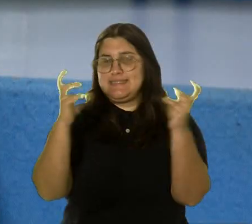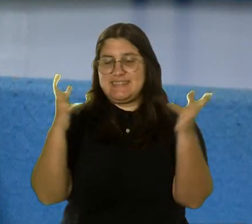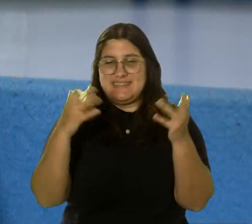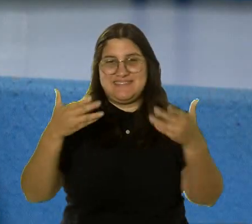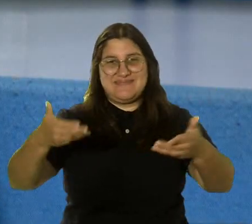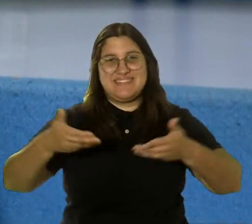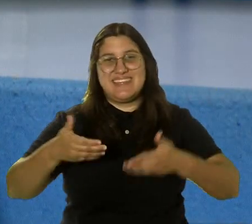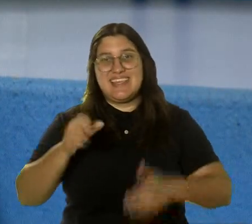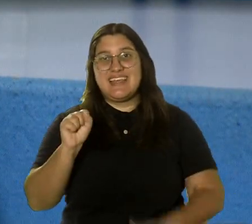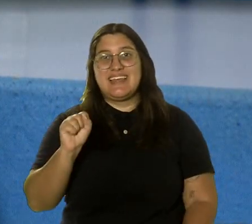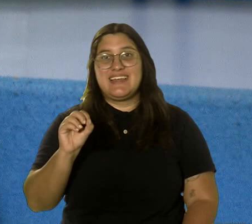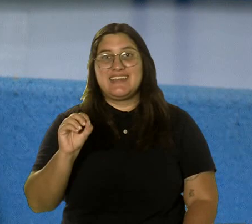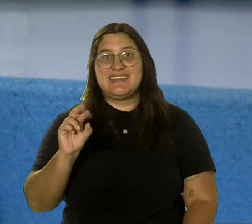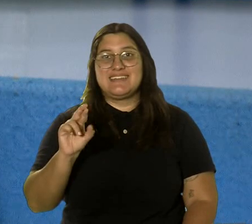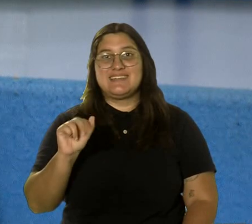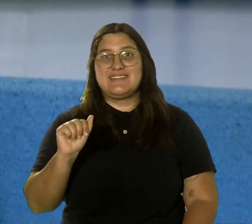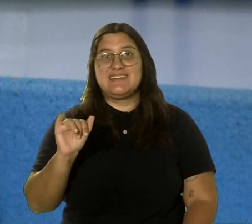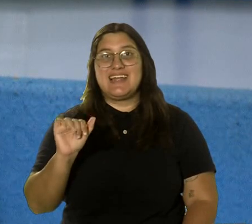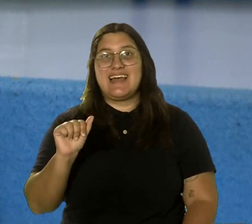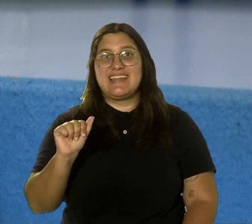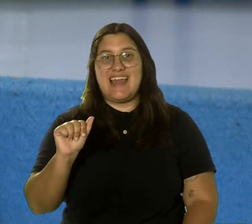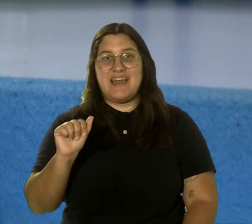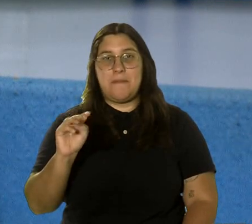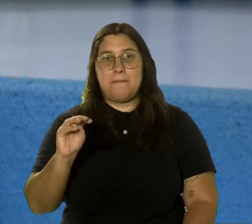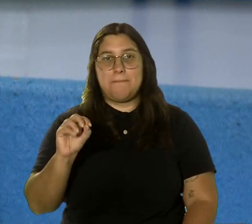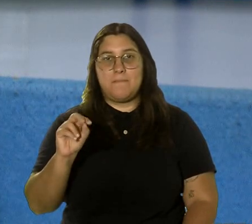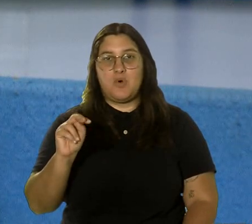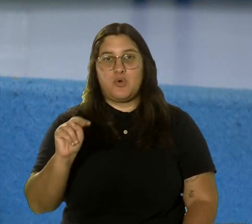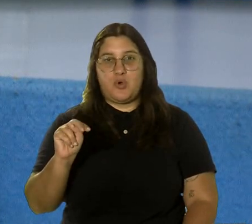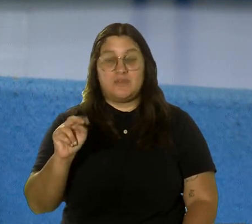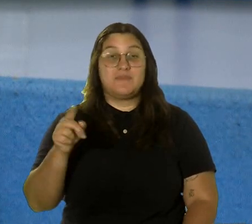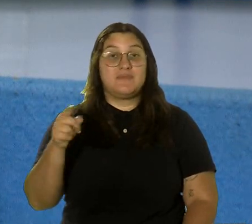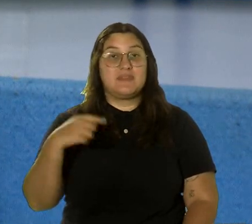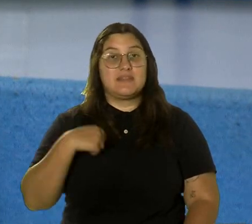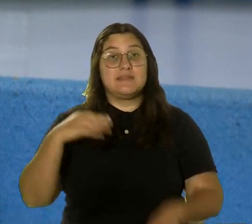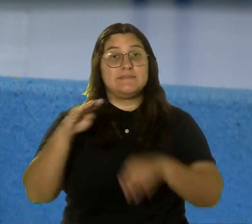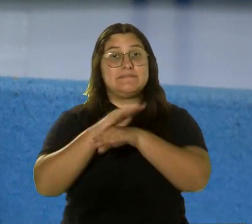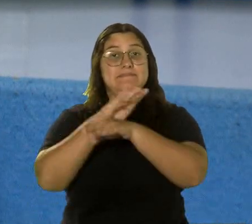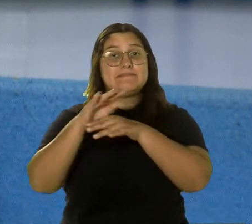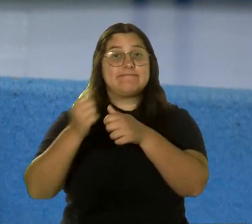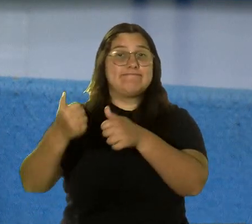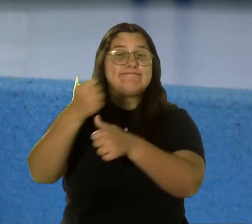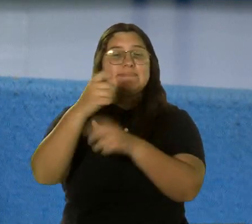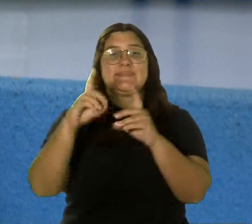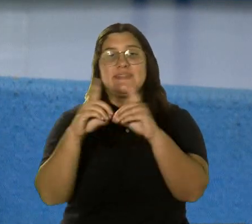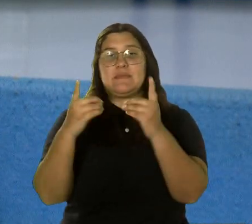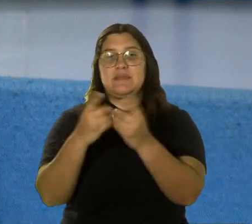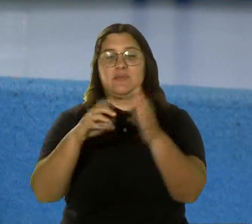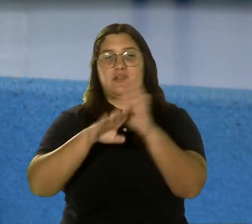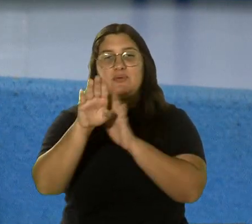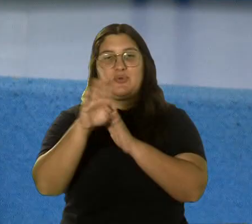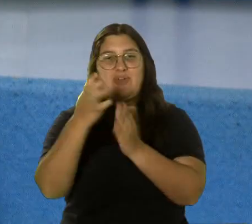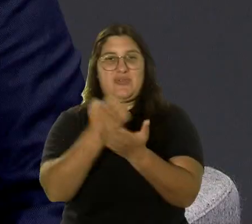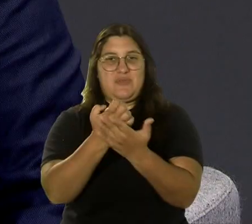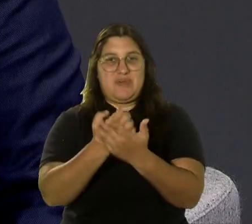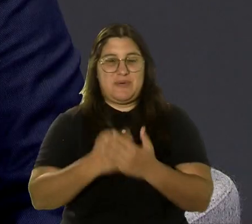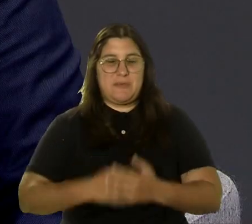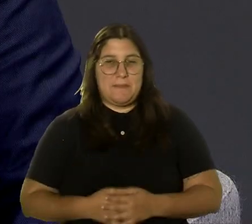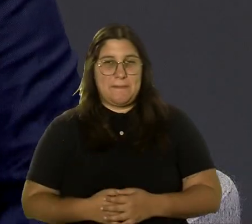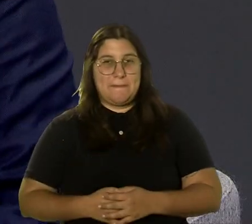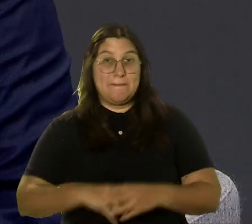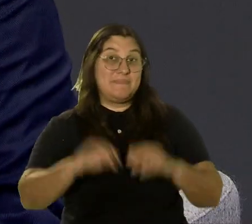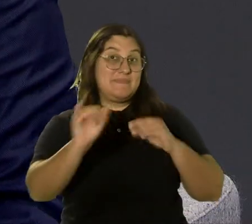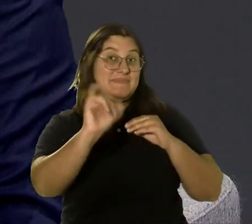Morón, ella es la Secretaria Auxiliar de Emprendimiento y Desarrollo de Negocios del Departamento de Desarrollo Económico, así